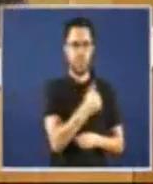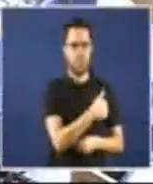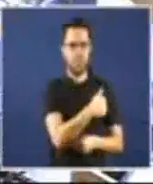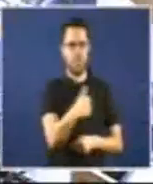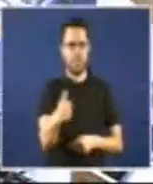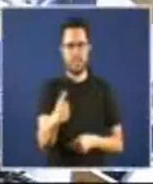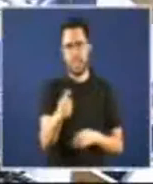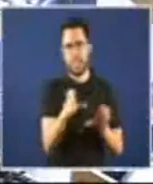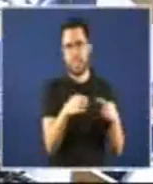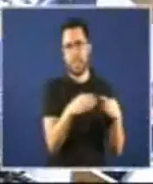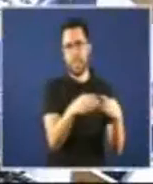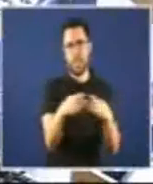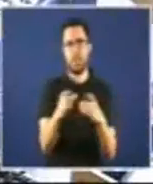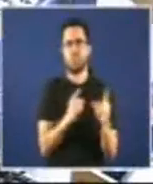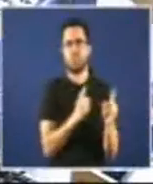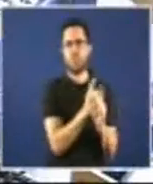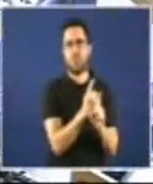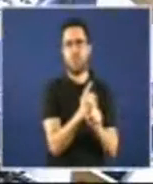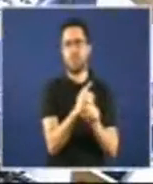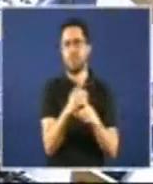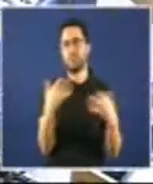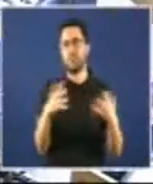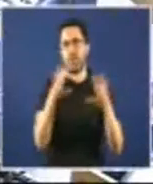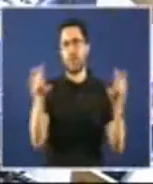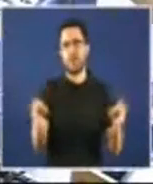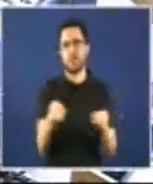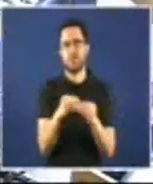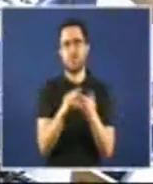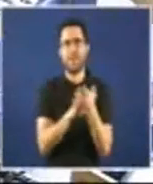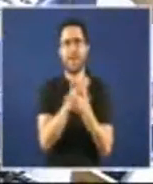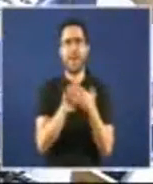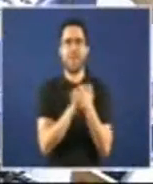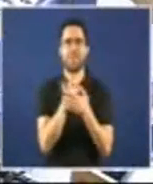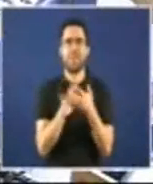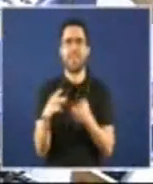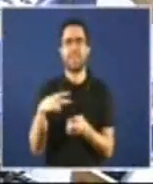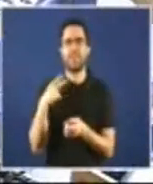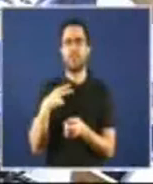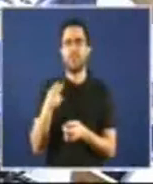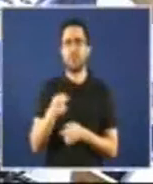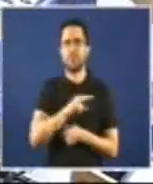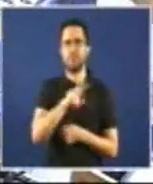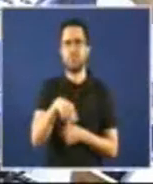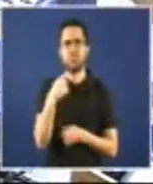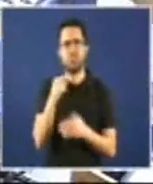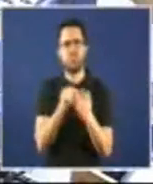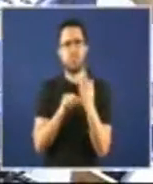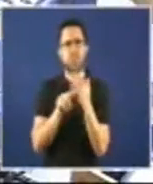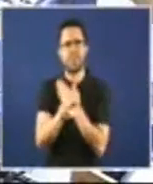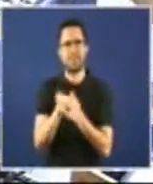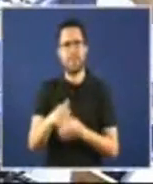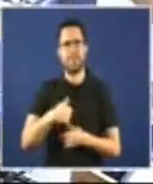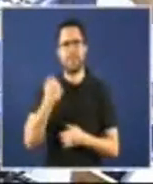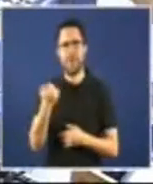oposición en resumen falar só de débeda que computa efectos da Unión Europea constitúe unha visión falsa e interesada da